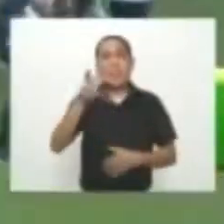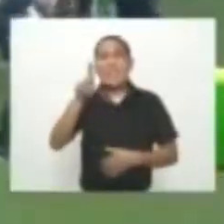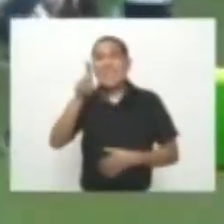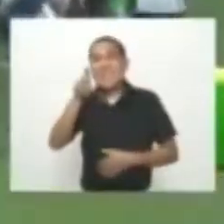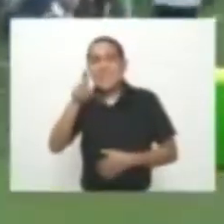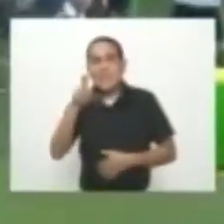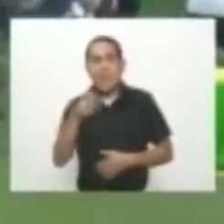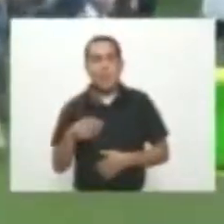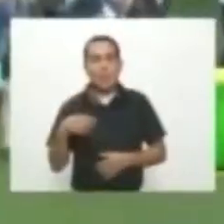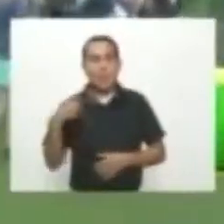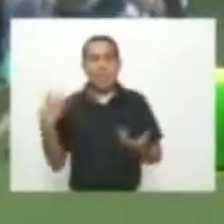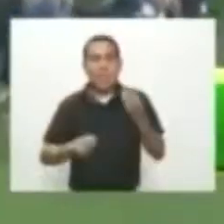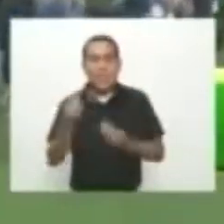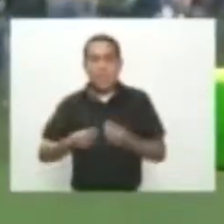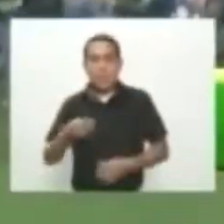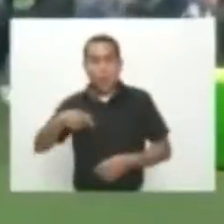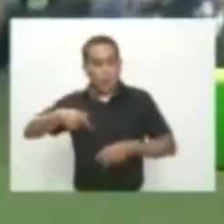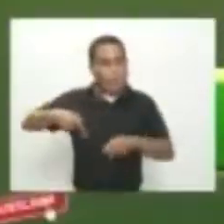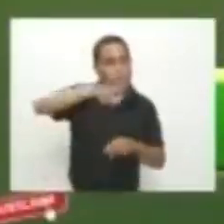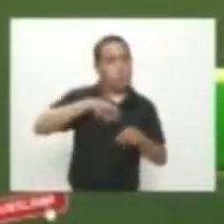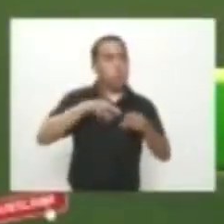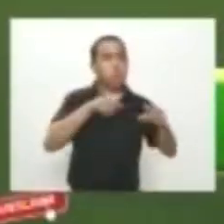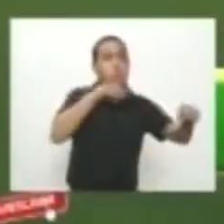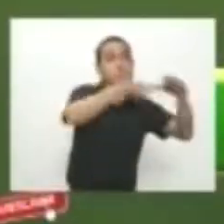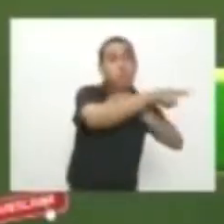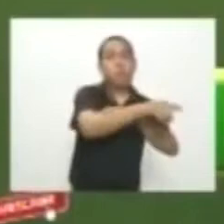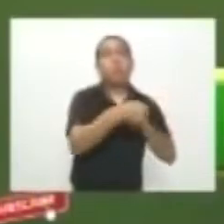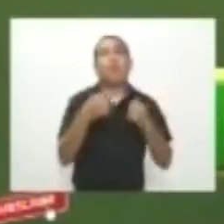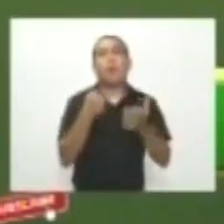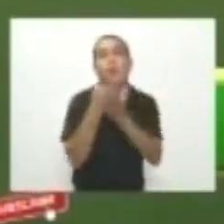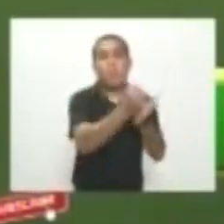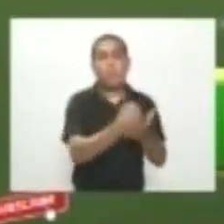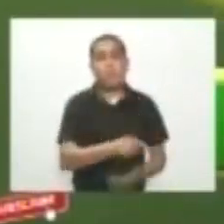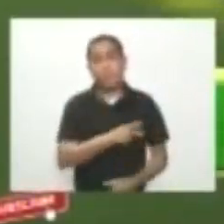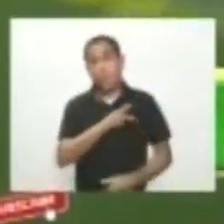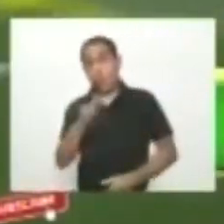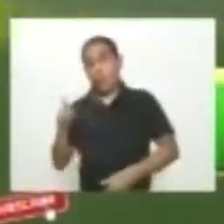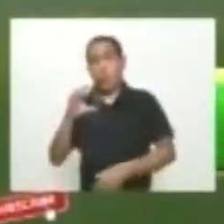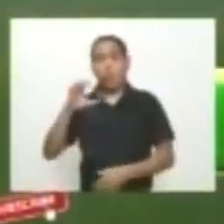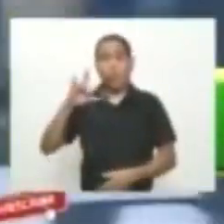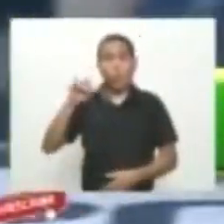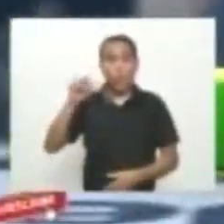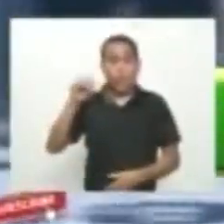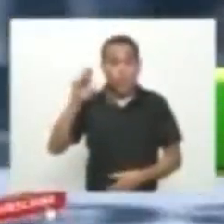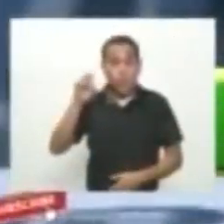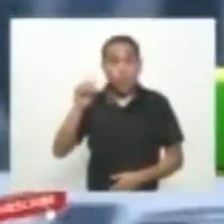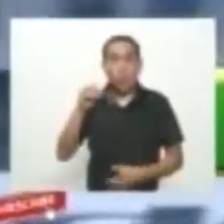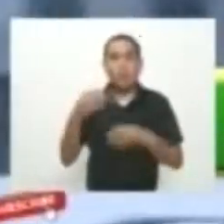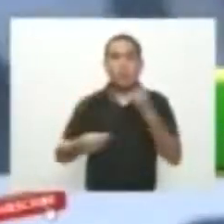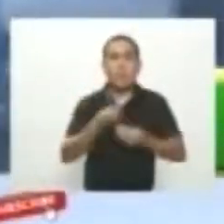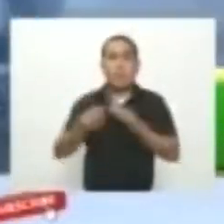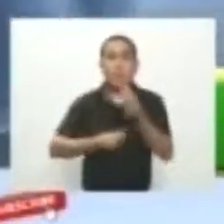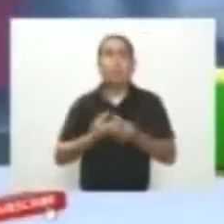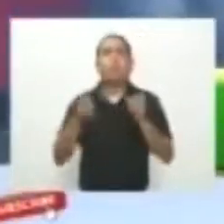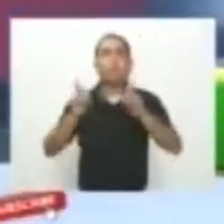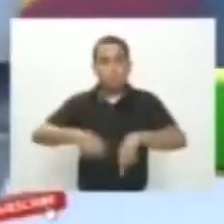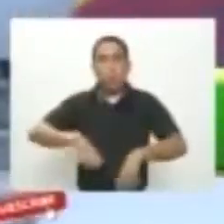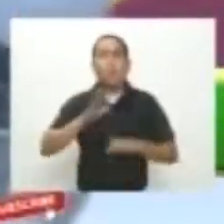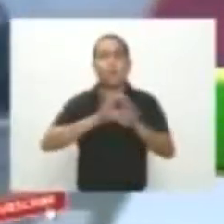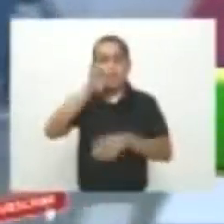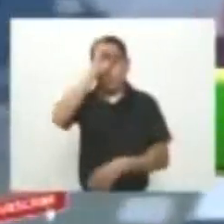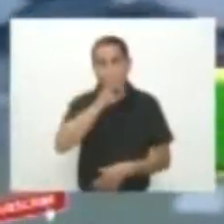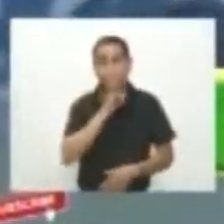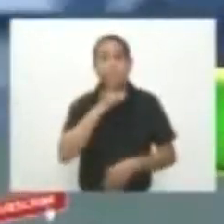consiguió su sexto título Con la camiseta merengue En Italia Juan Guillermo Cuadrado Sumó su segundo Escudeto De la Serie A Con la becha